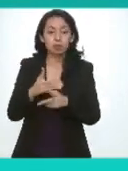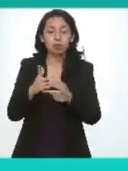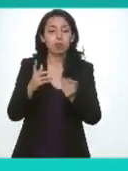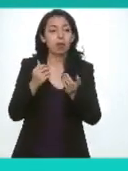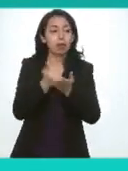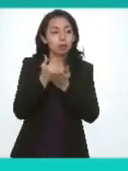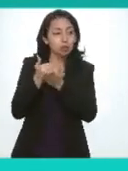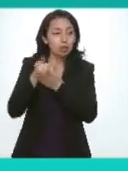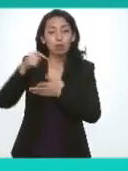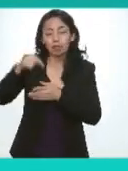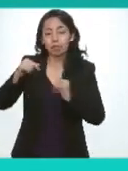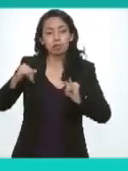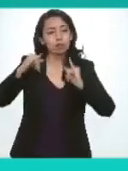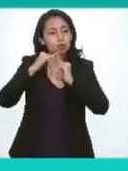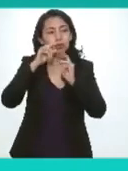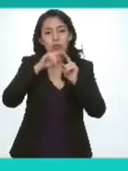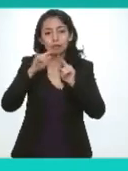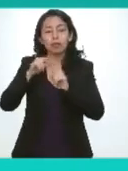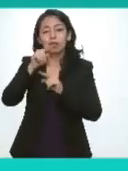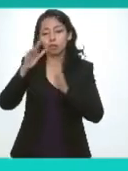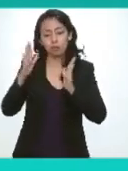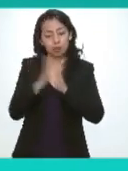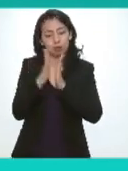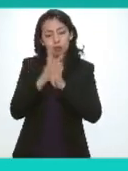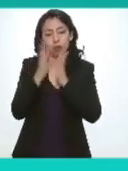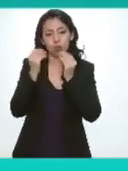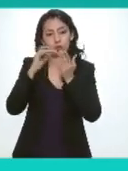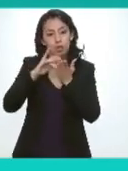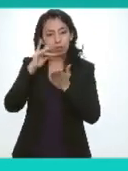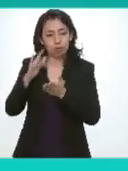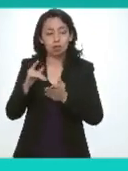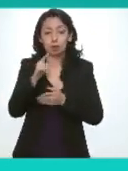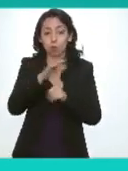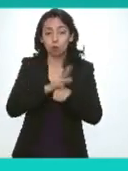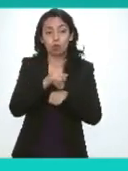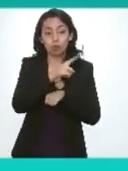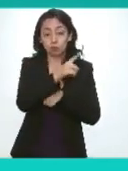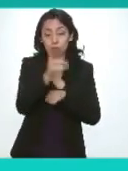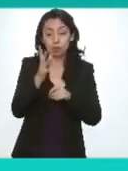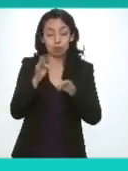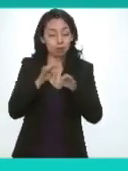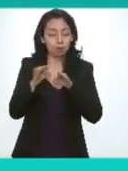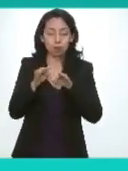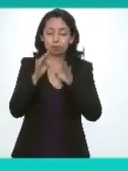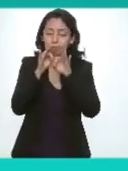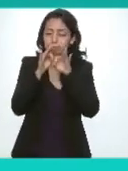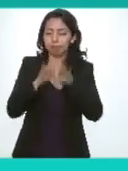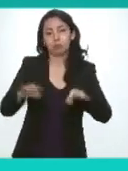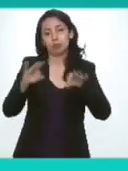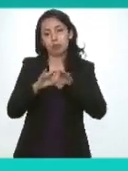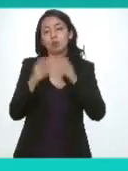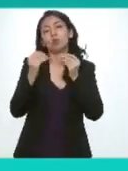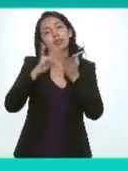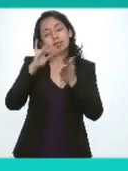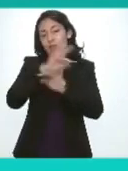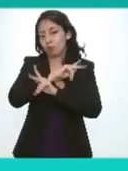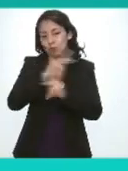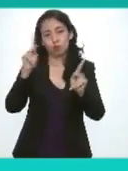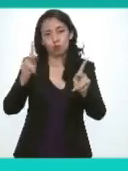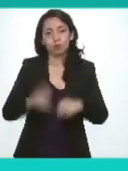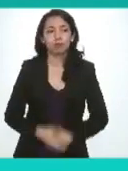de las instituciones que han colaborado que siempre ese trabajo es fundamental pues muchas gracias a todos